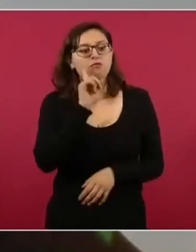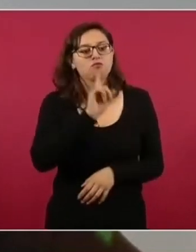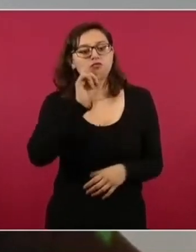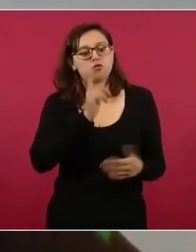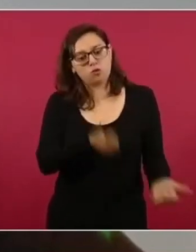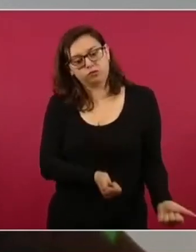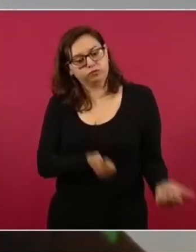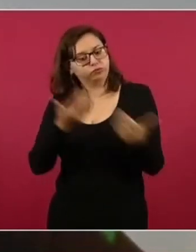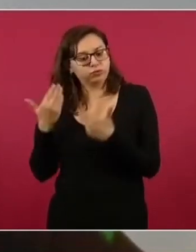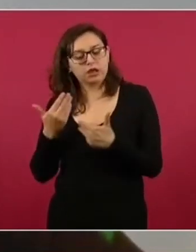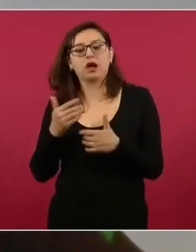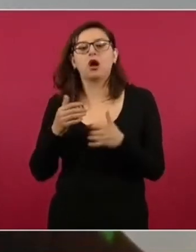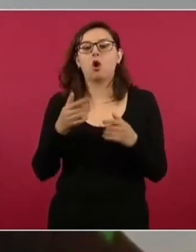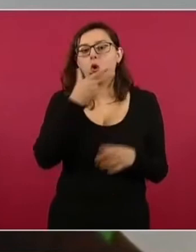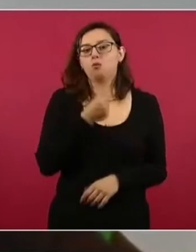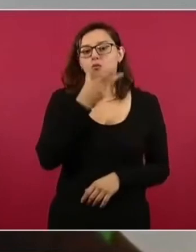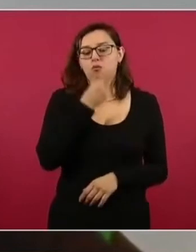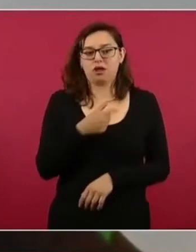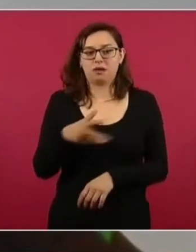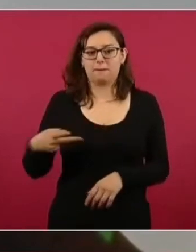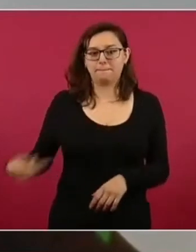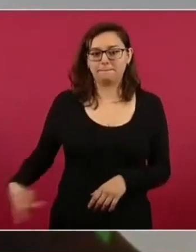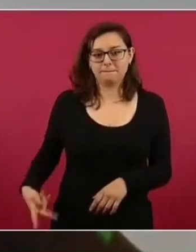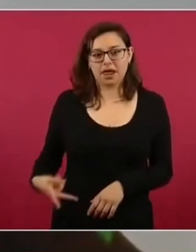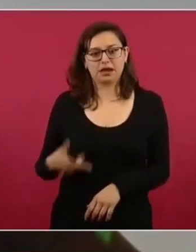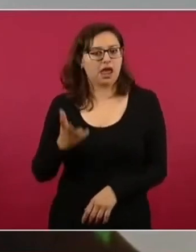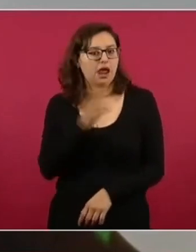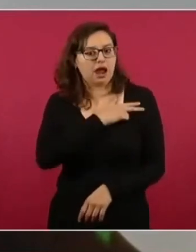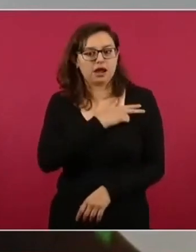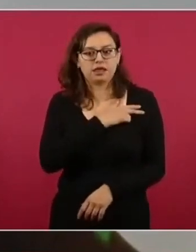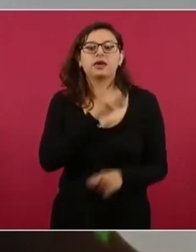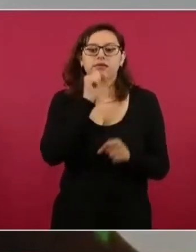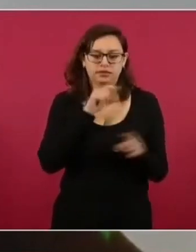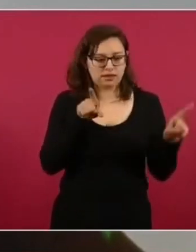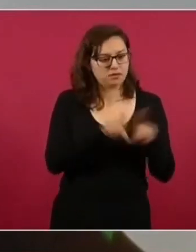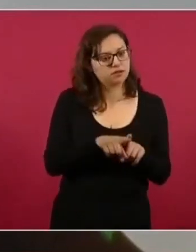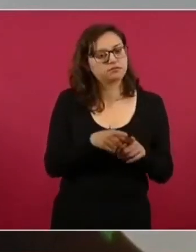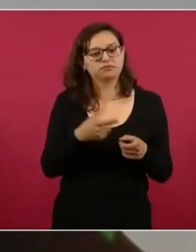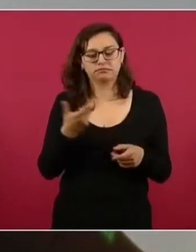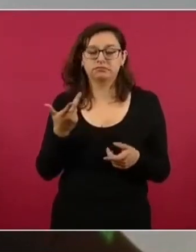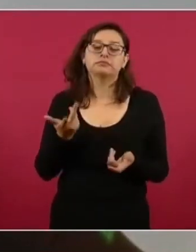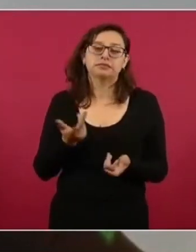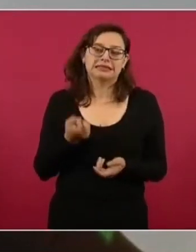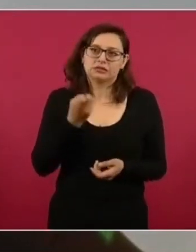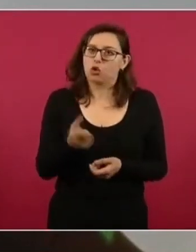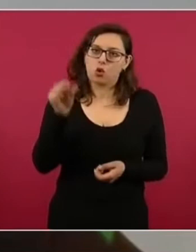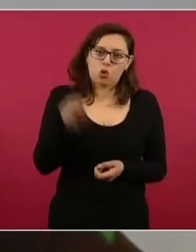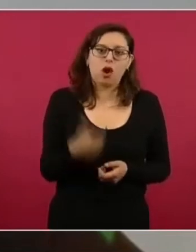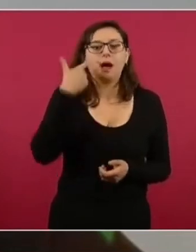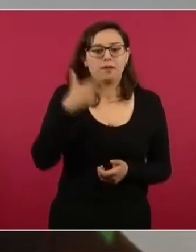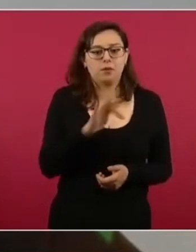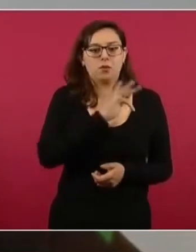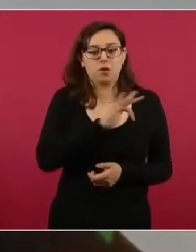de su pierna. Hoy se hará todo lo posible para trasladarlos acá a Huatulco. También el día de ayer se pudo